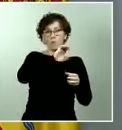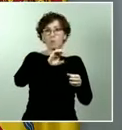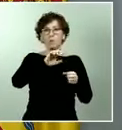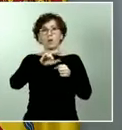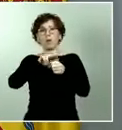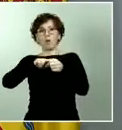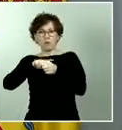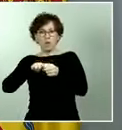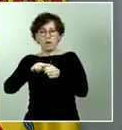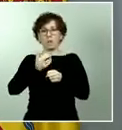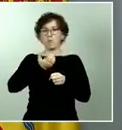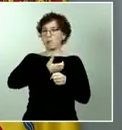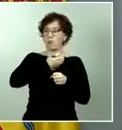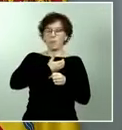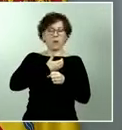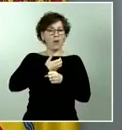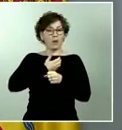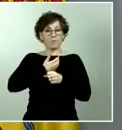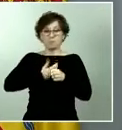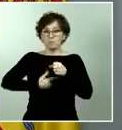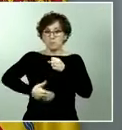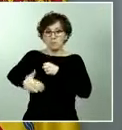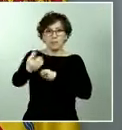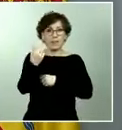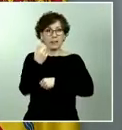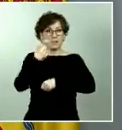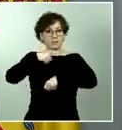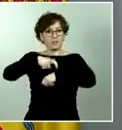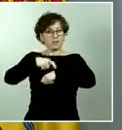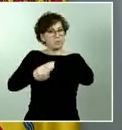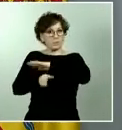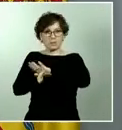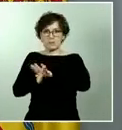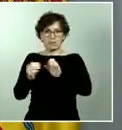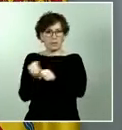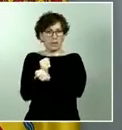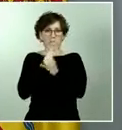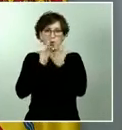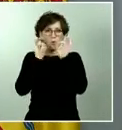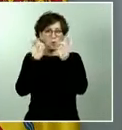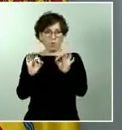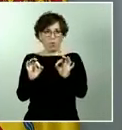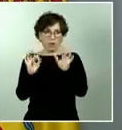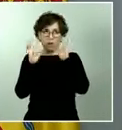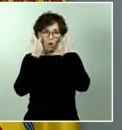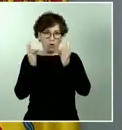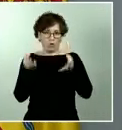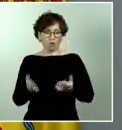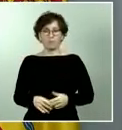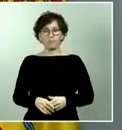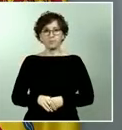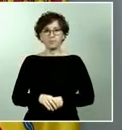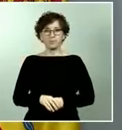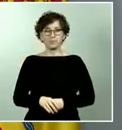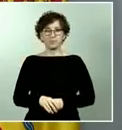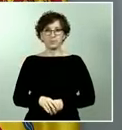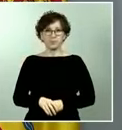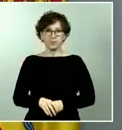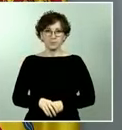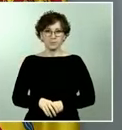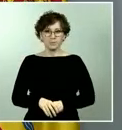tiempo que sea necesario y preciso, como no puede ser de otro modo cumpliendo con su deber. En conclusión, puedo decir